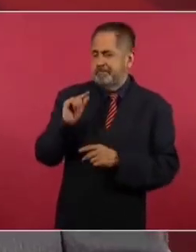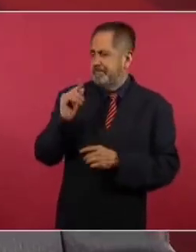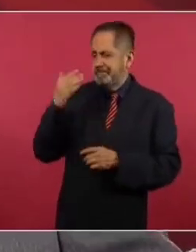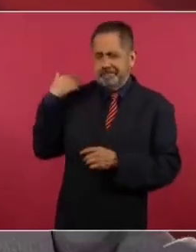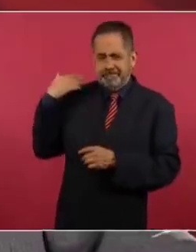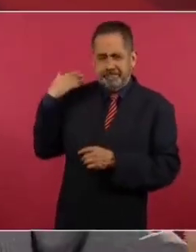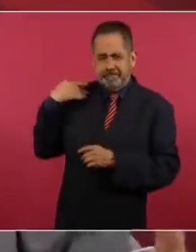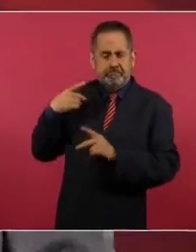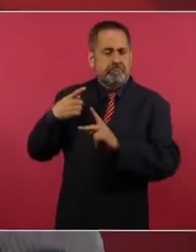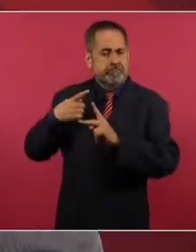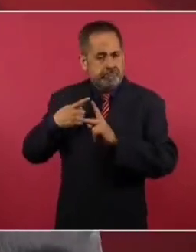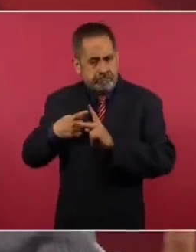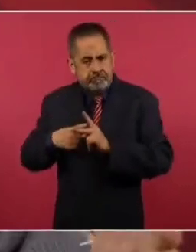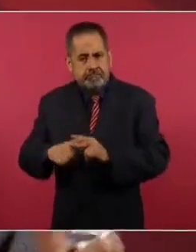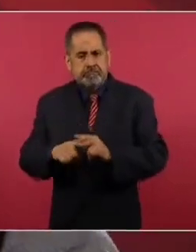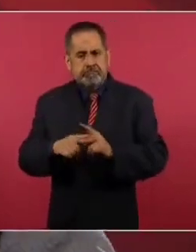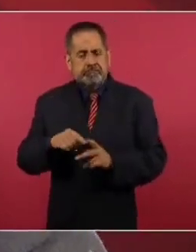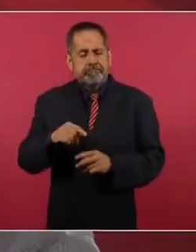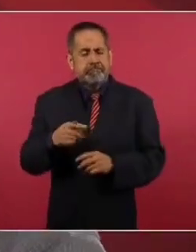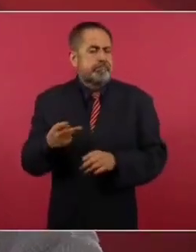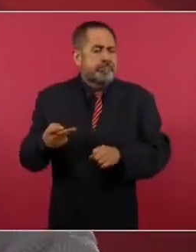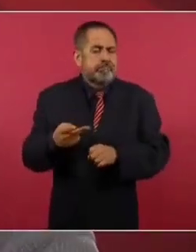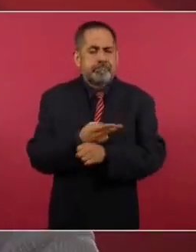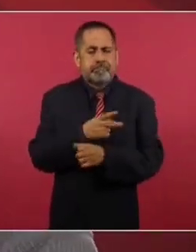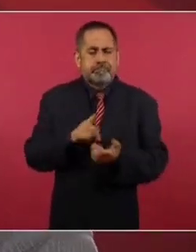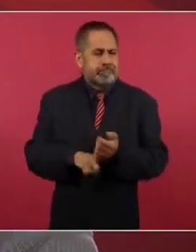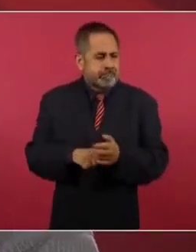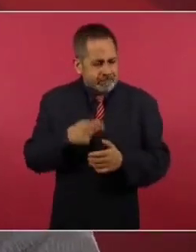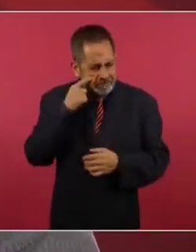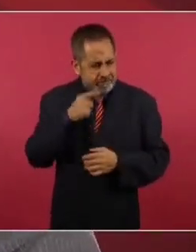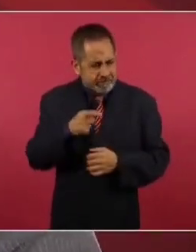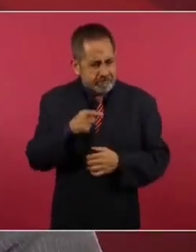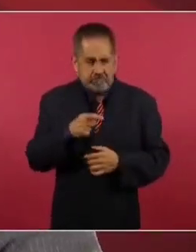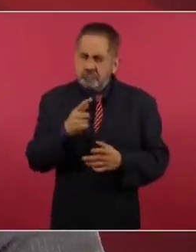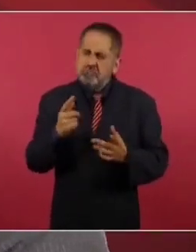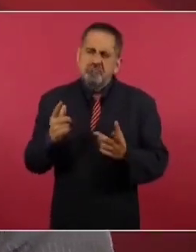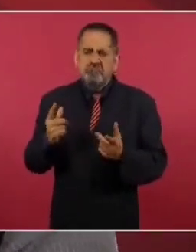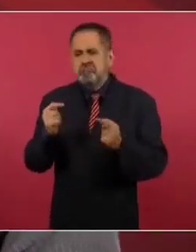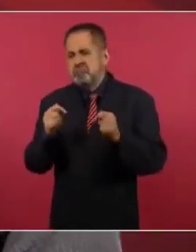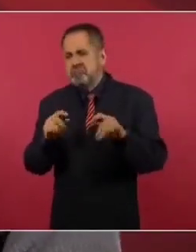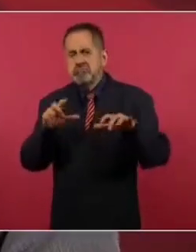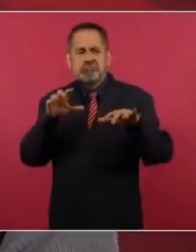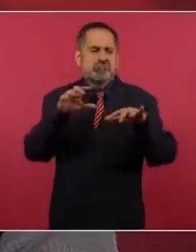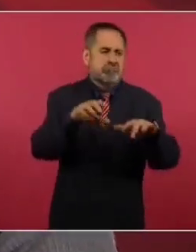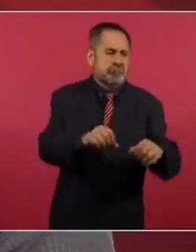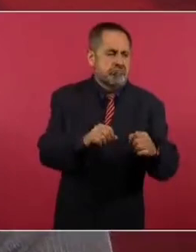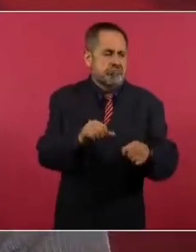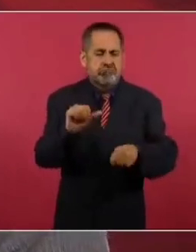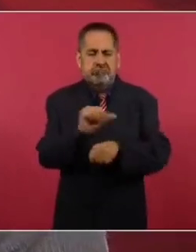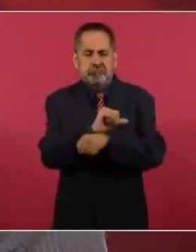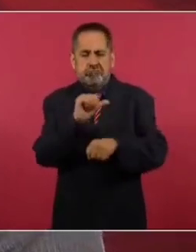la práctica de incendiar vehículos